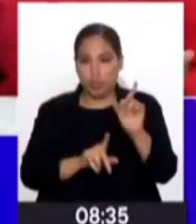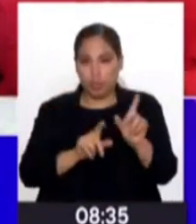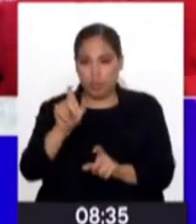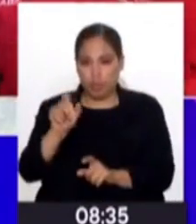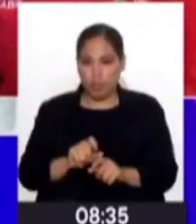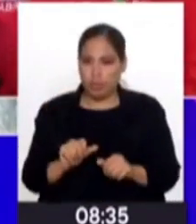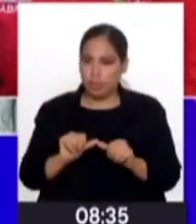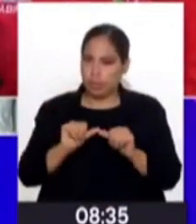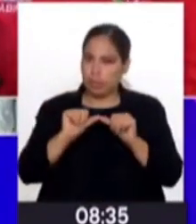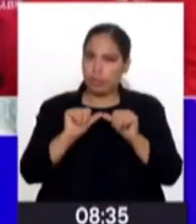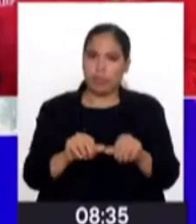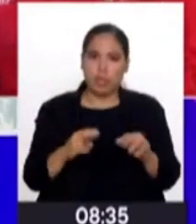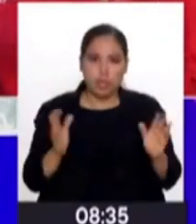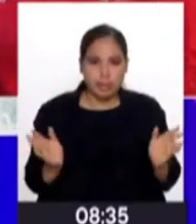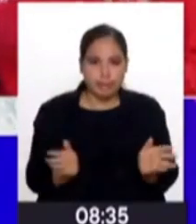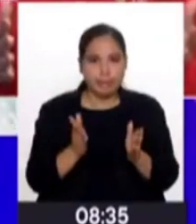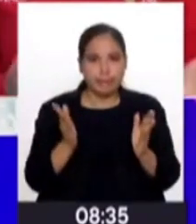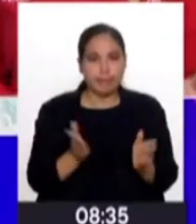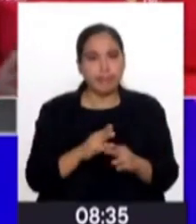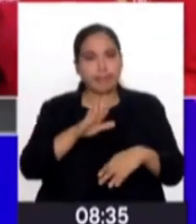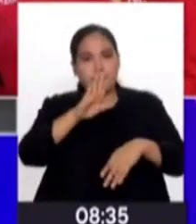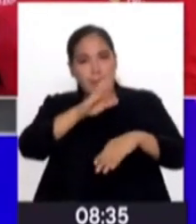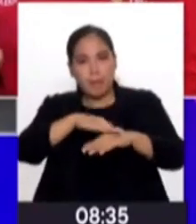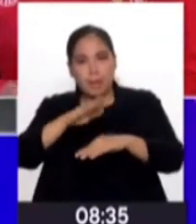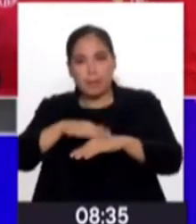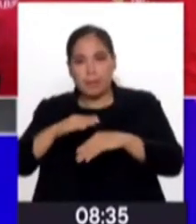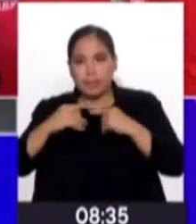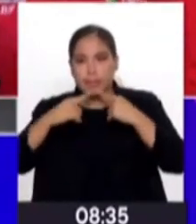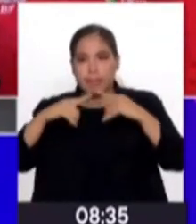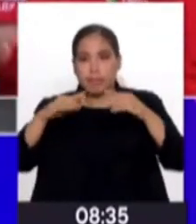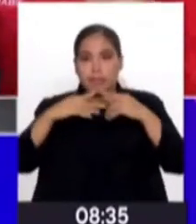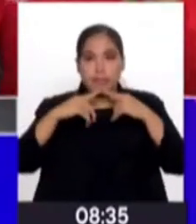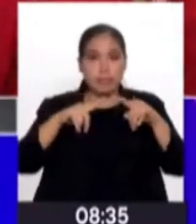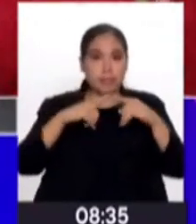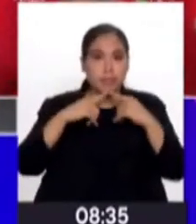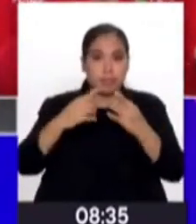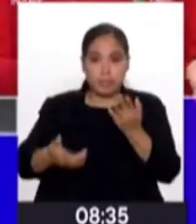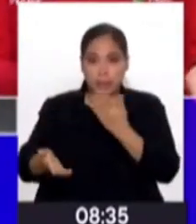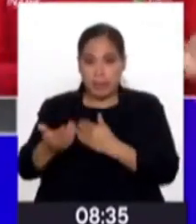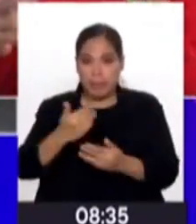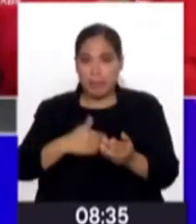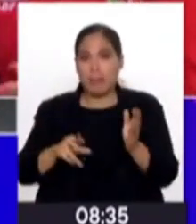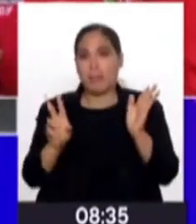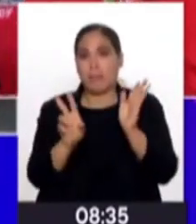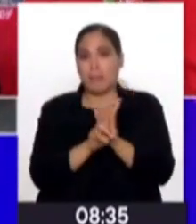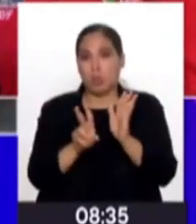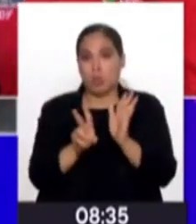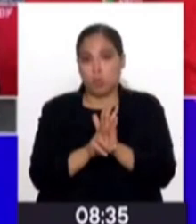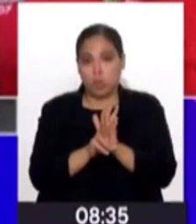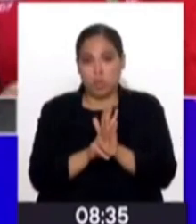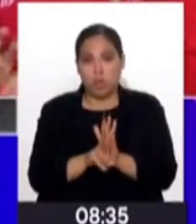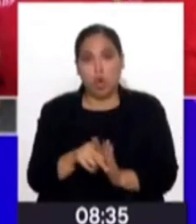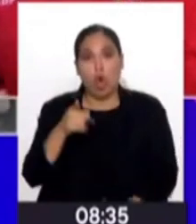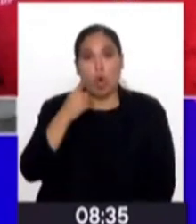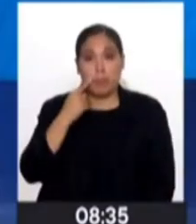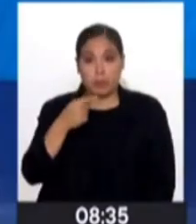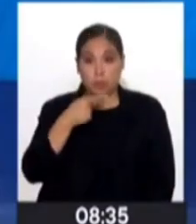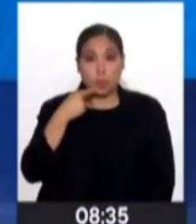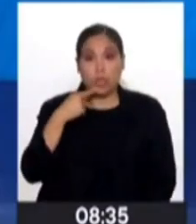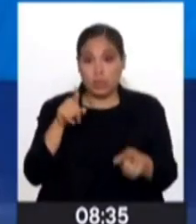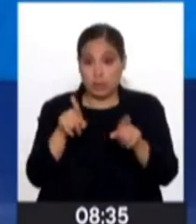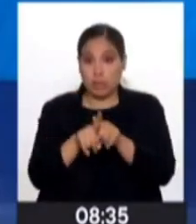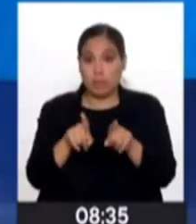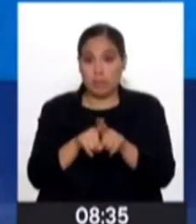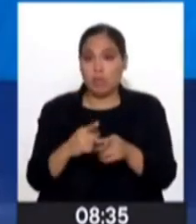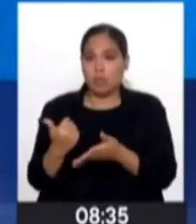continuamente hacemos campañas, campañas para captar voluntarios, y tenemos voluntarios, damas y caballeros, que nos ayudan